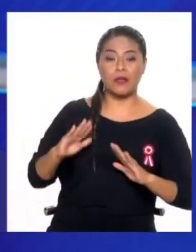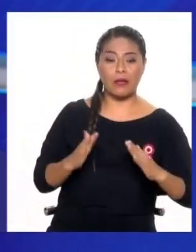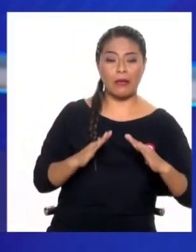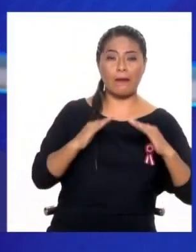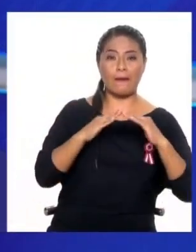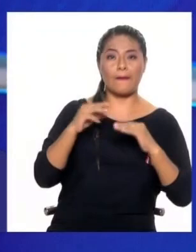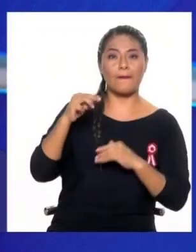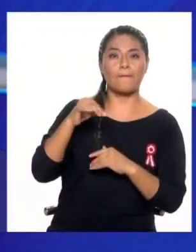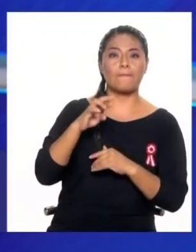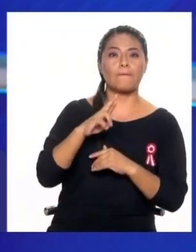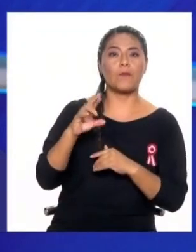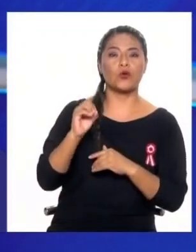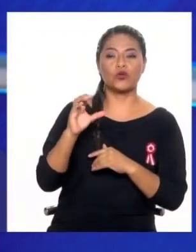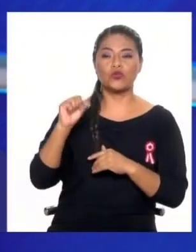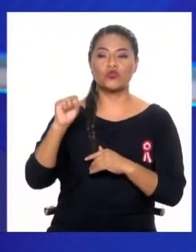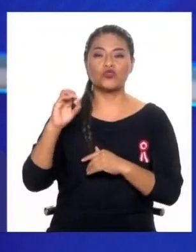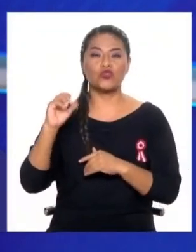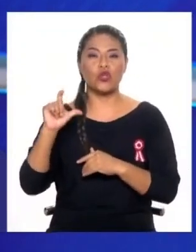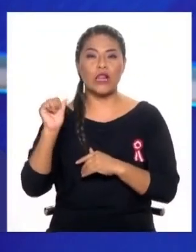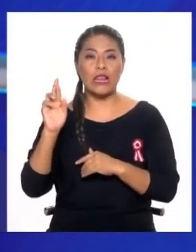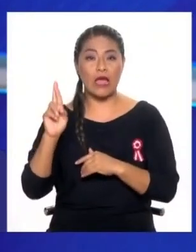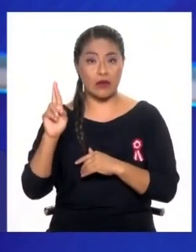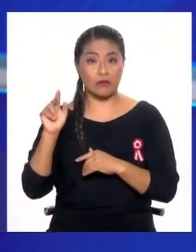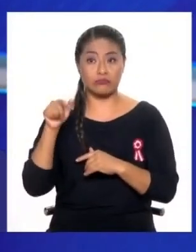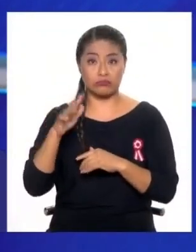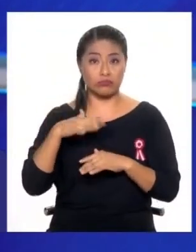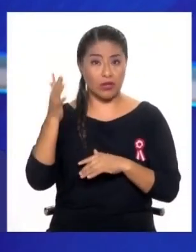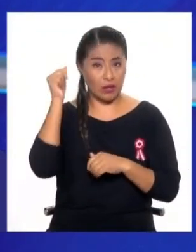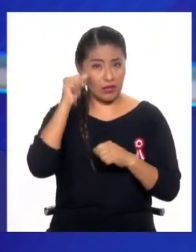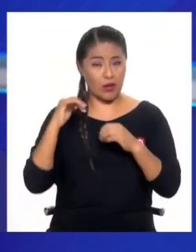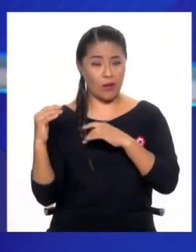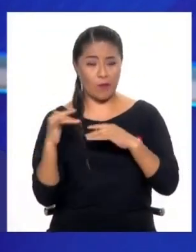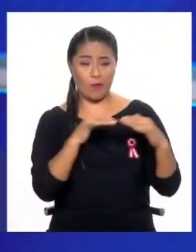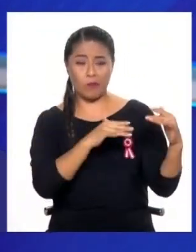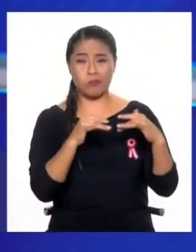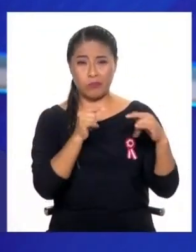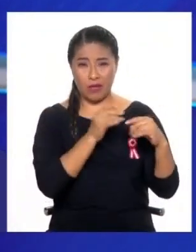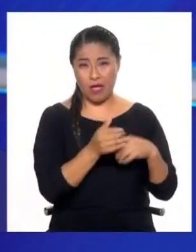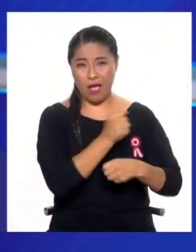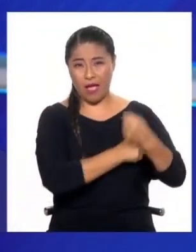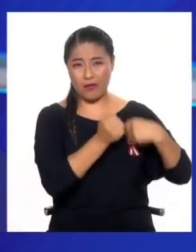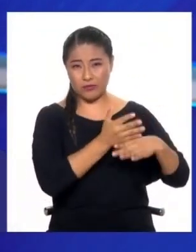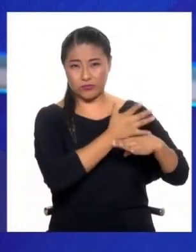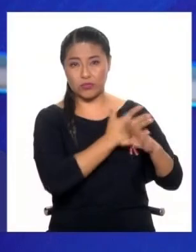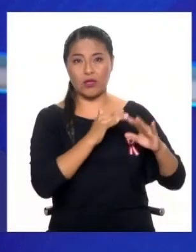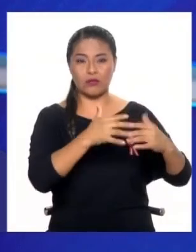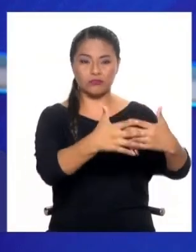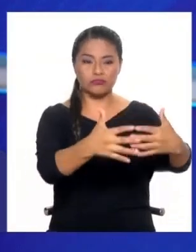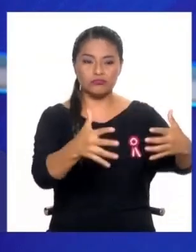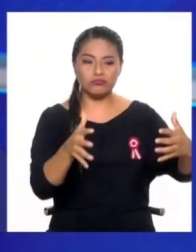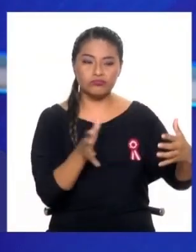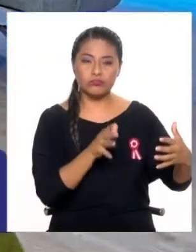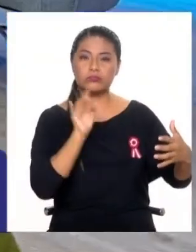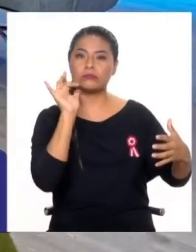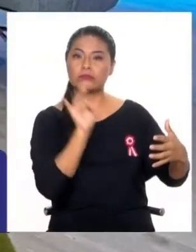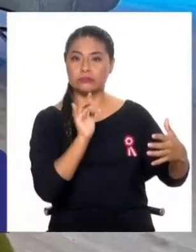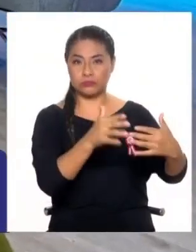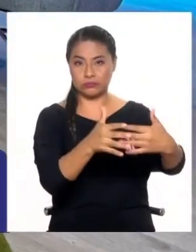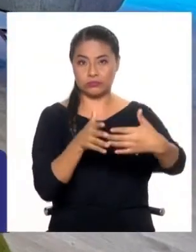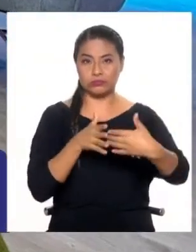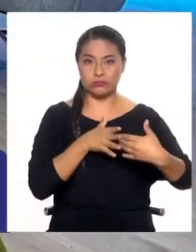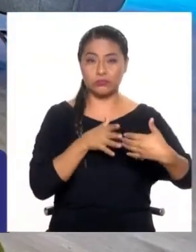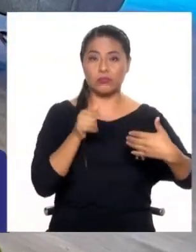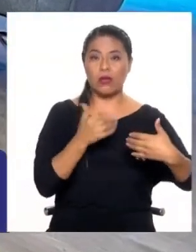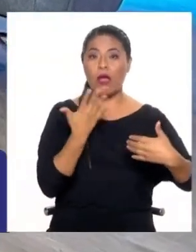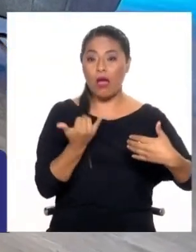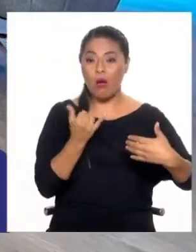Morro. Morro solar, un morro solar que es un sitio de batalla, un sitio arqueológico, que debiera estar siendo protegido, preservado, pero